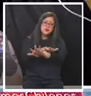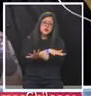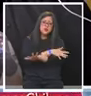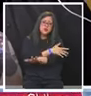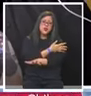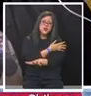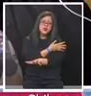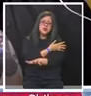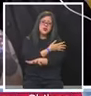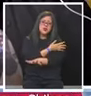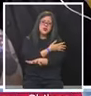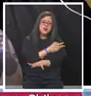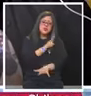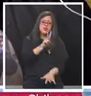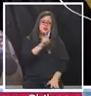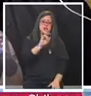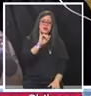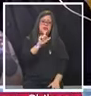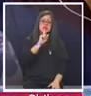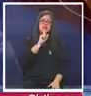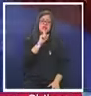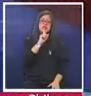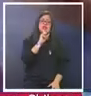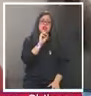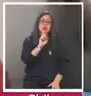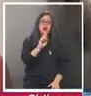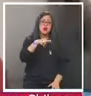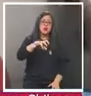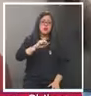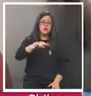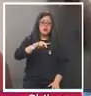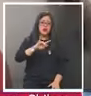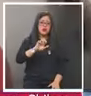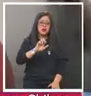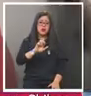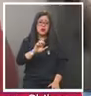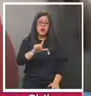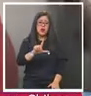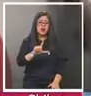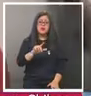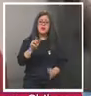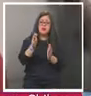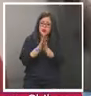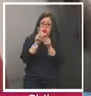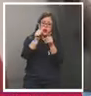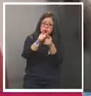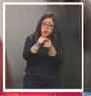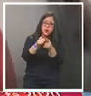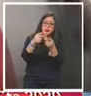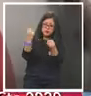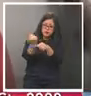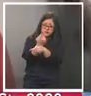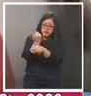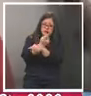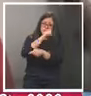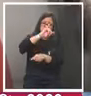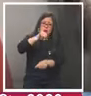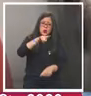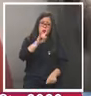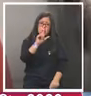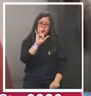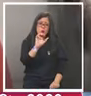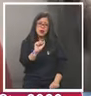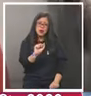Víctor Manuel, habla con la señora Julia. Víctor Manuel, ¿cómo estás?